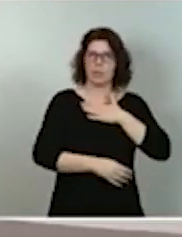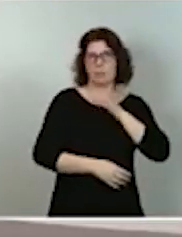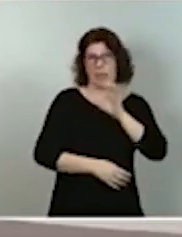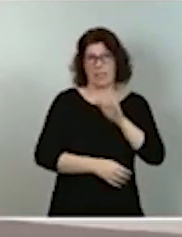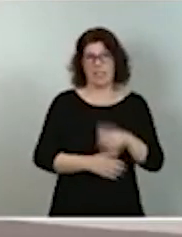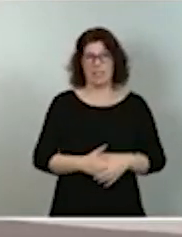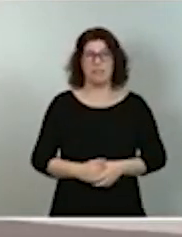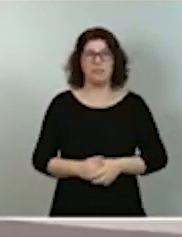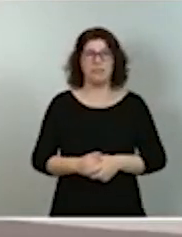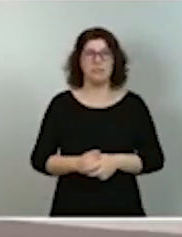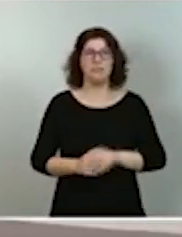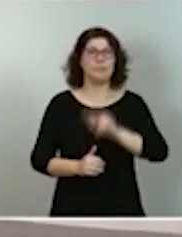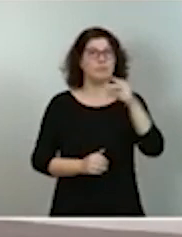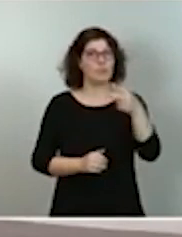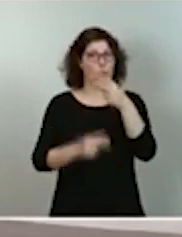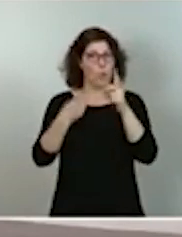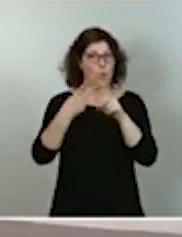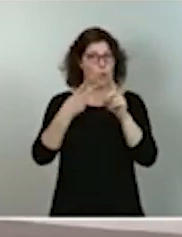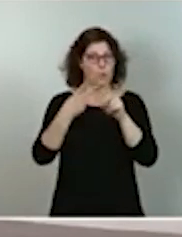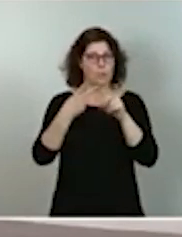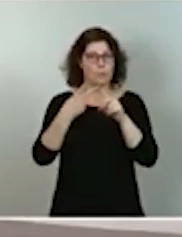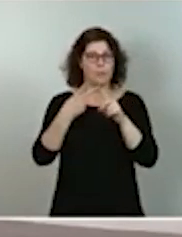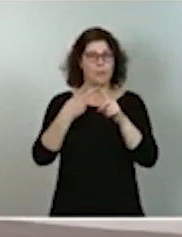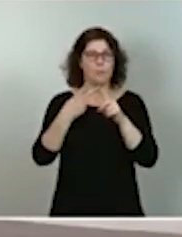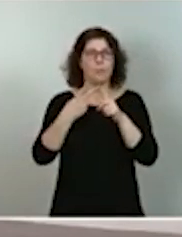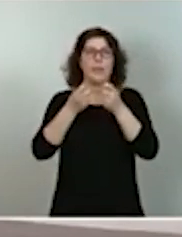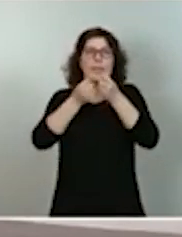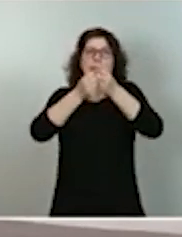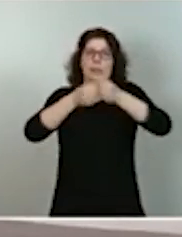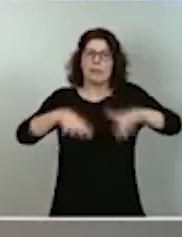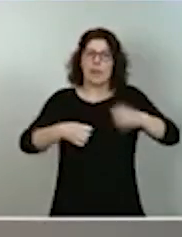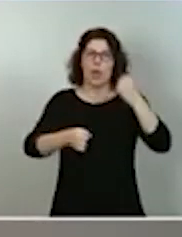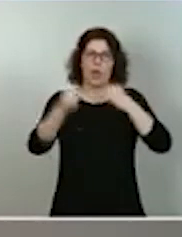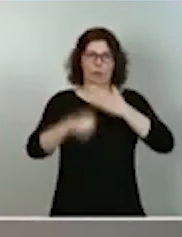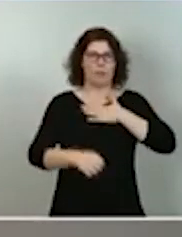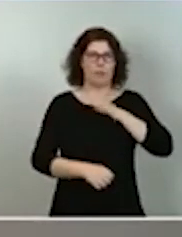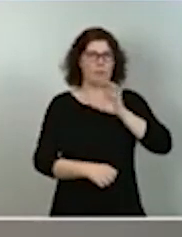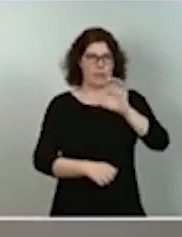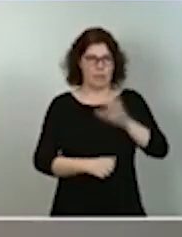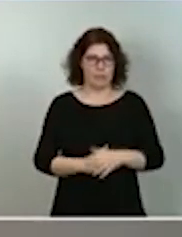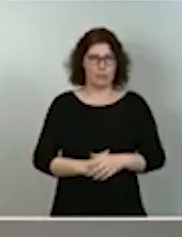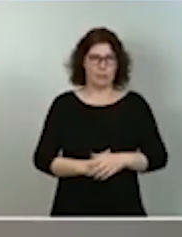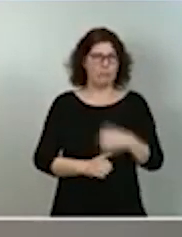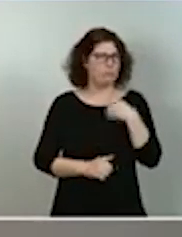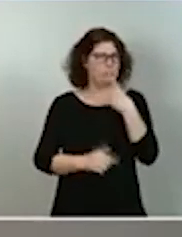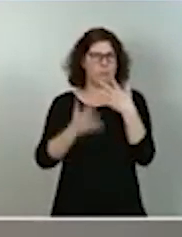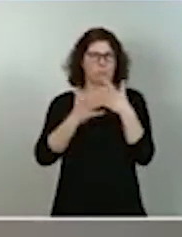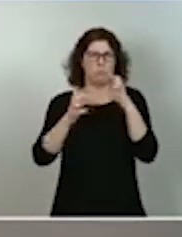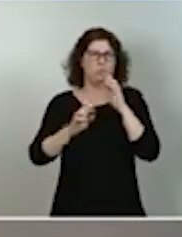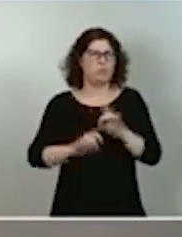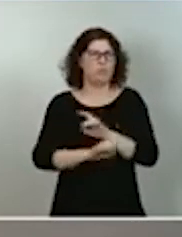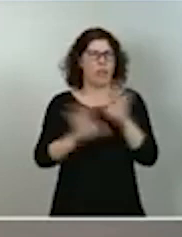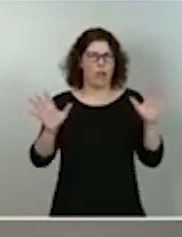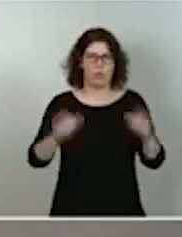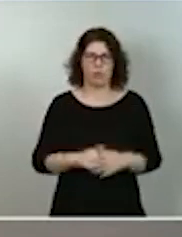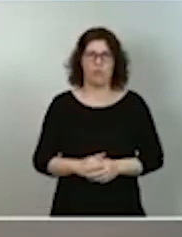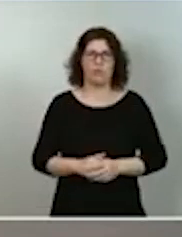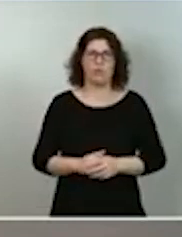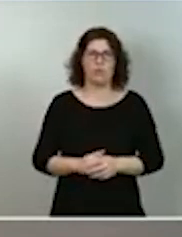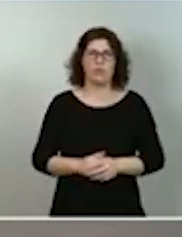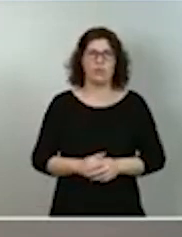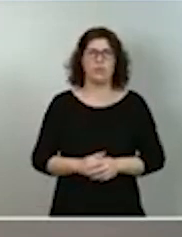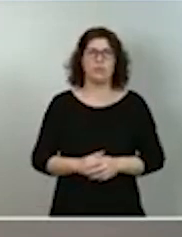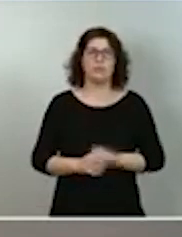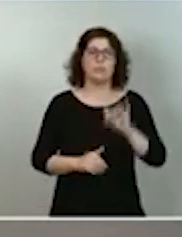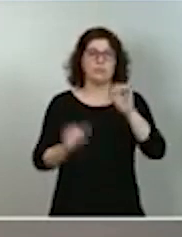diversificación económica de nuestro país. Lo quiero decir muy claramente. Hay que superar un modelo empresarial